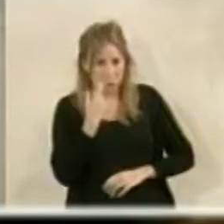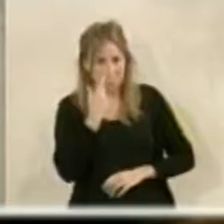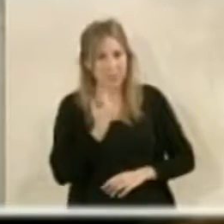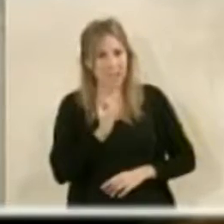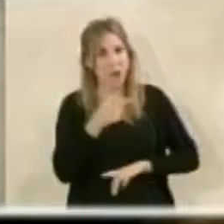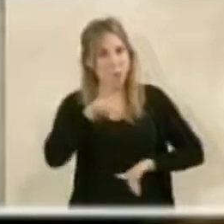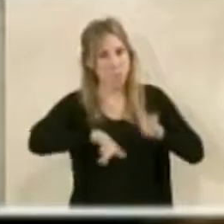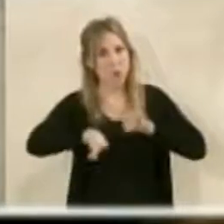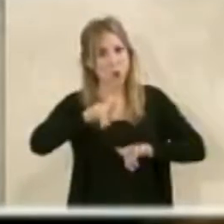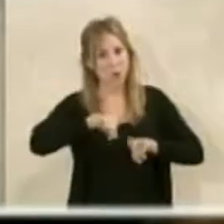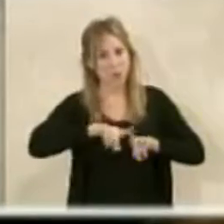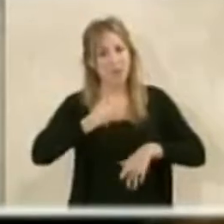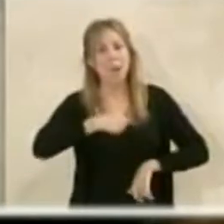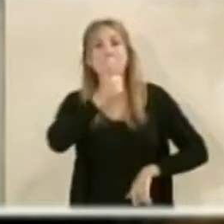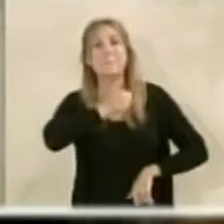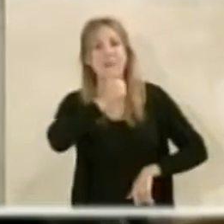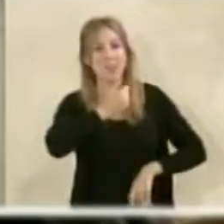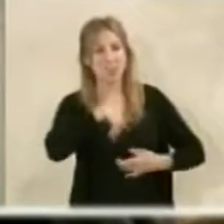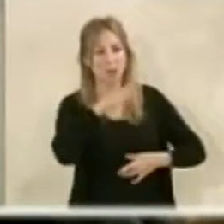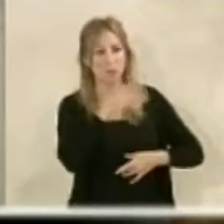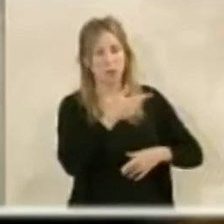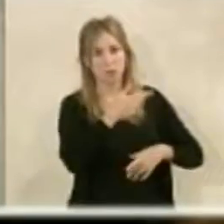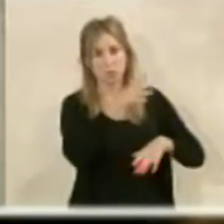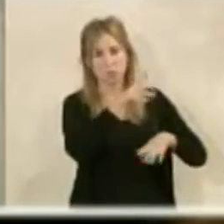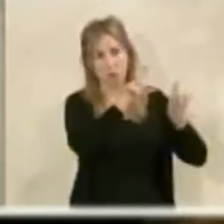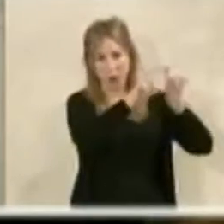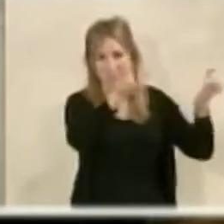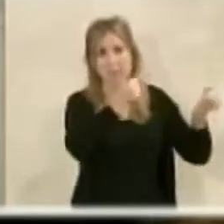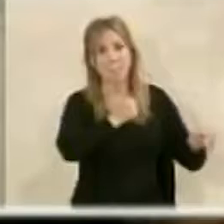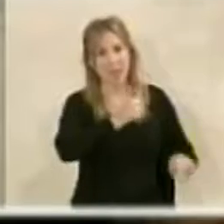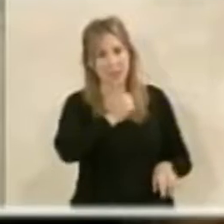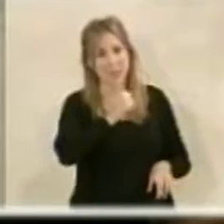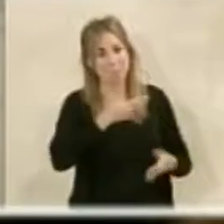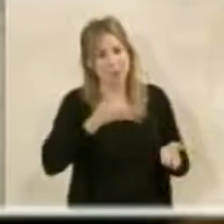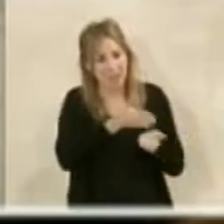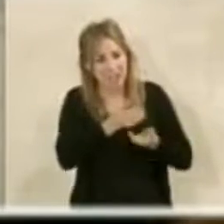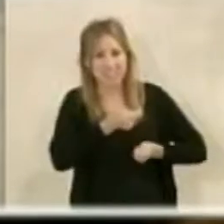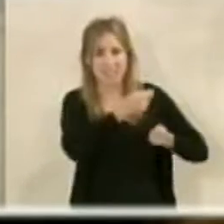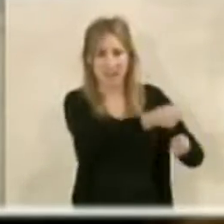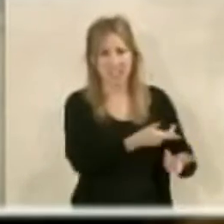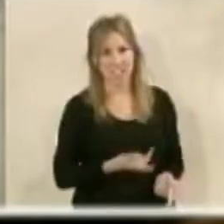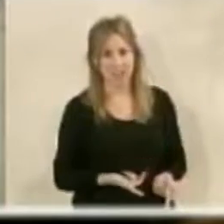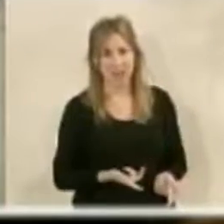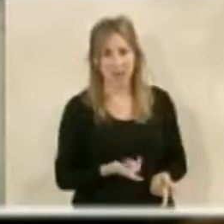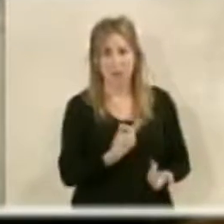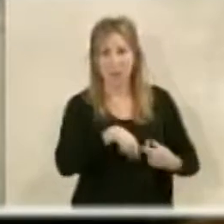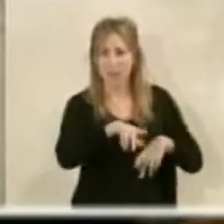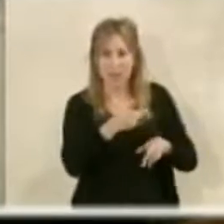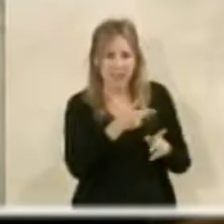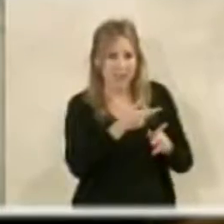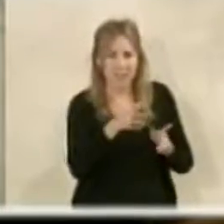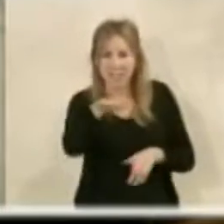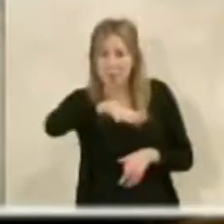tenido gran dosis de paciencia, incluso para facilitarle una salida, se le hizo una modificación de toda